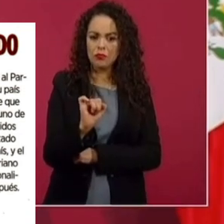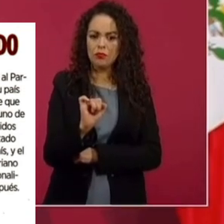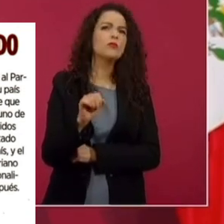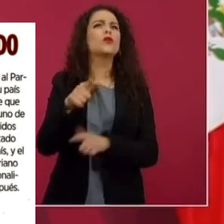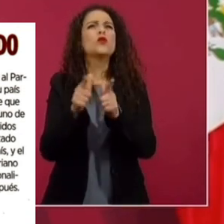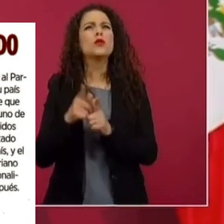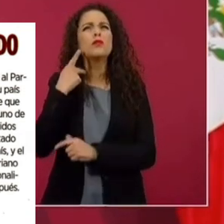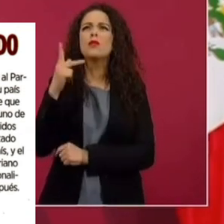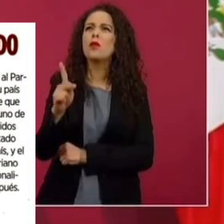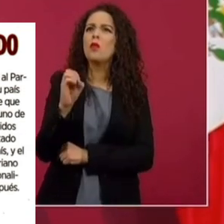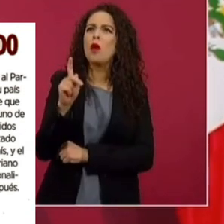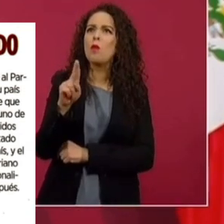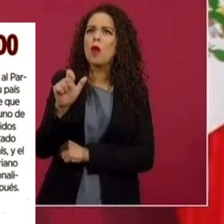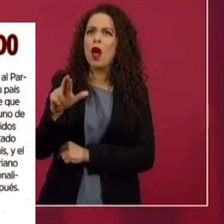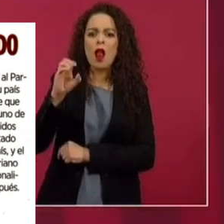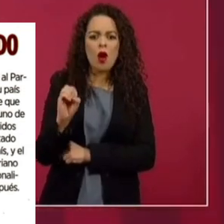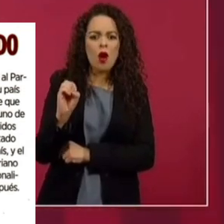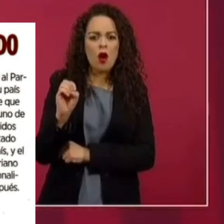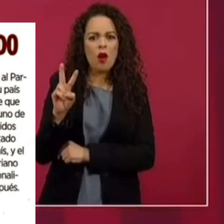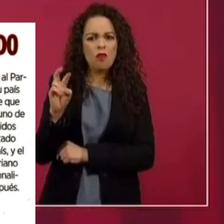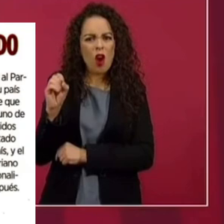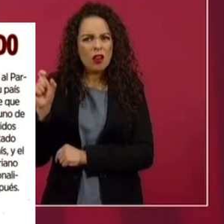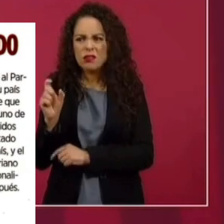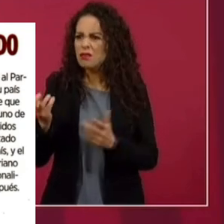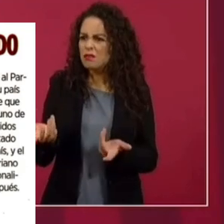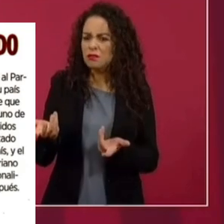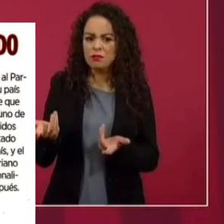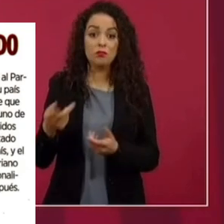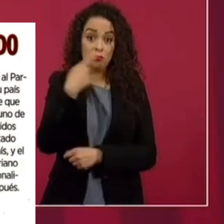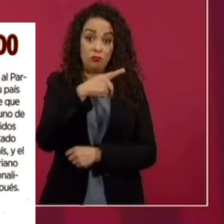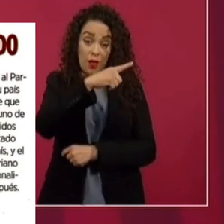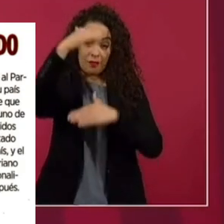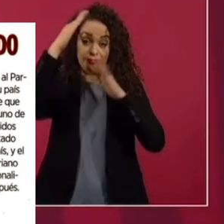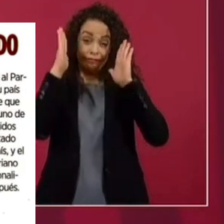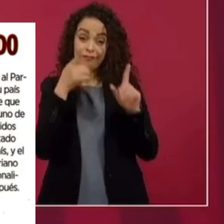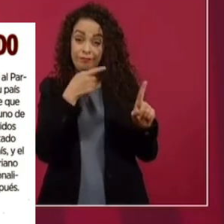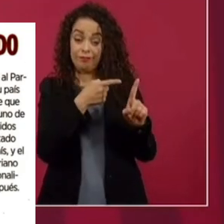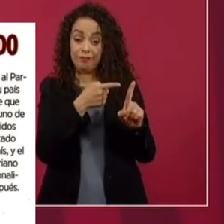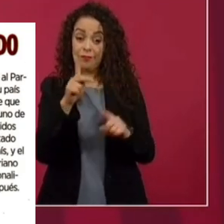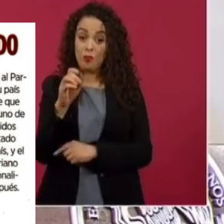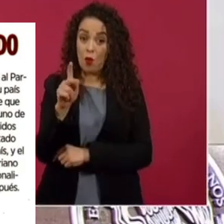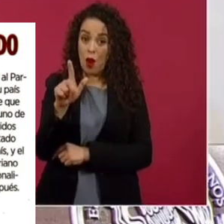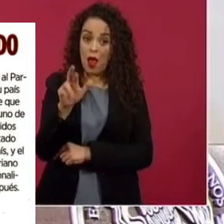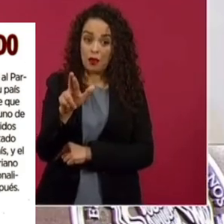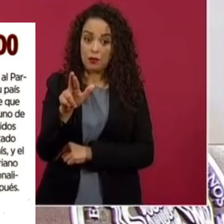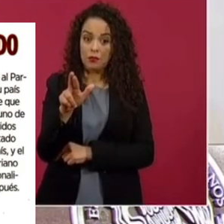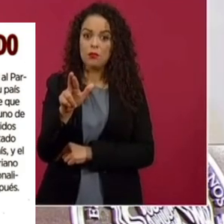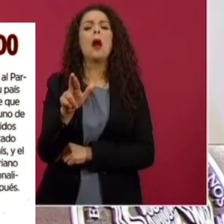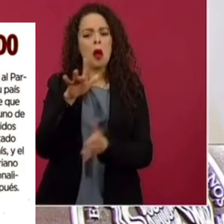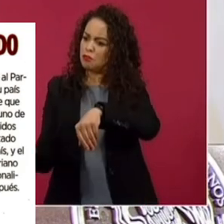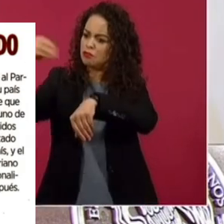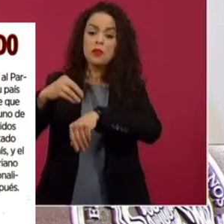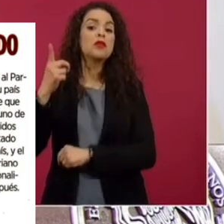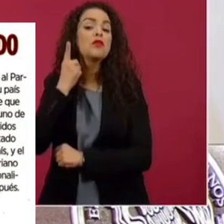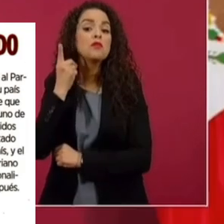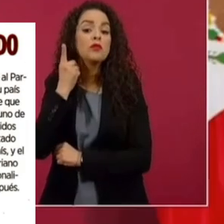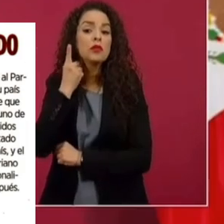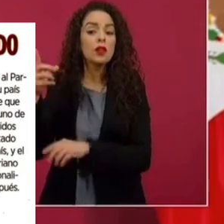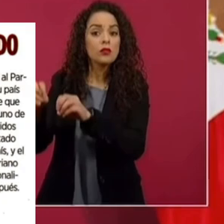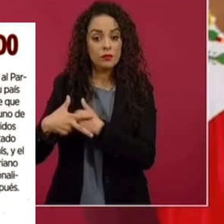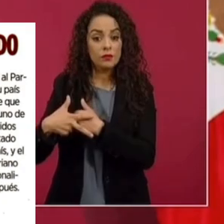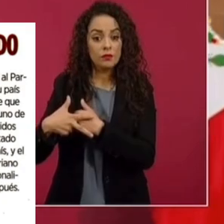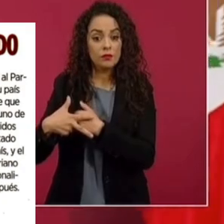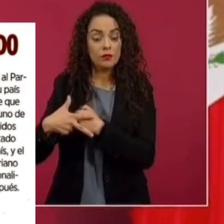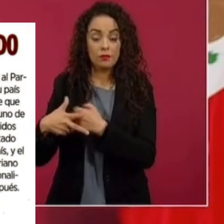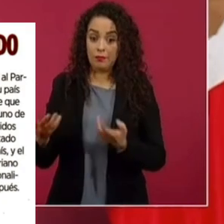el Partido Popular o el Vox, el Partido Popular, que es un partido conservador, y lo vuelven diputado del Parlamento